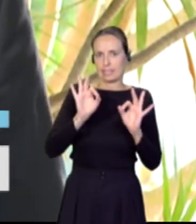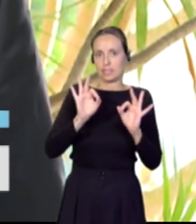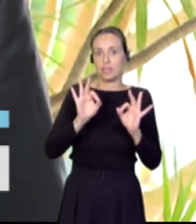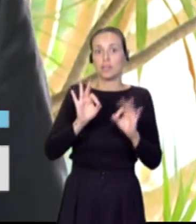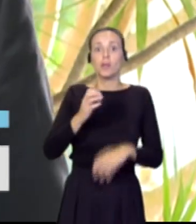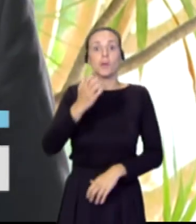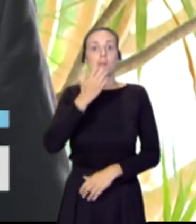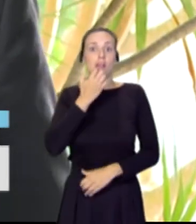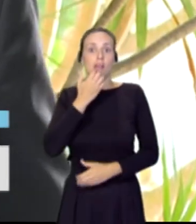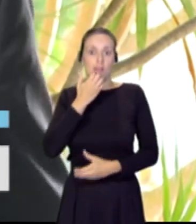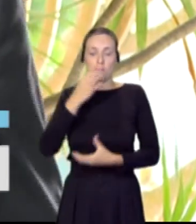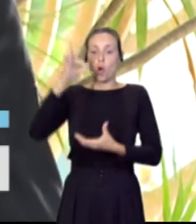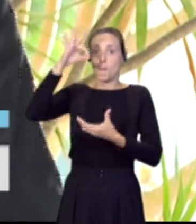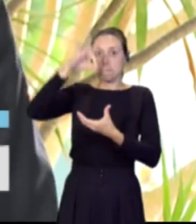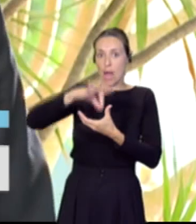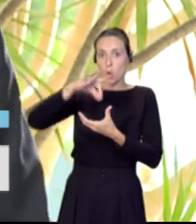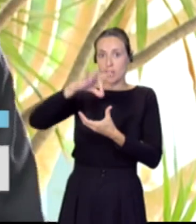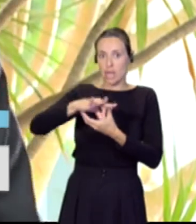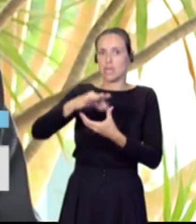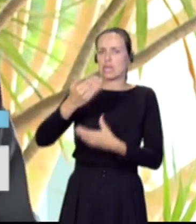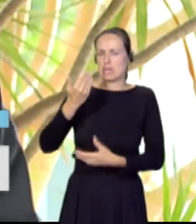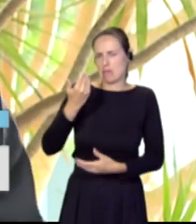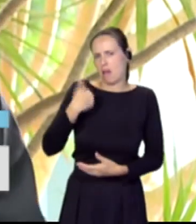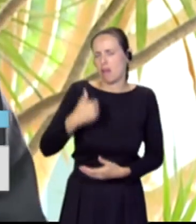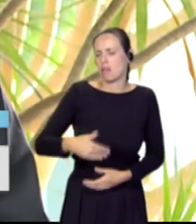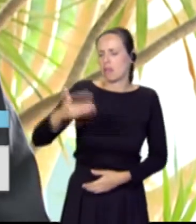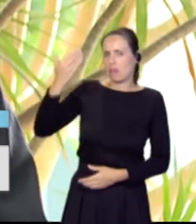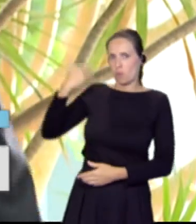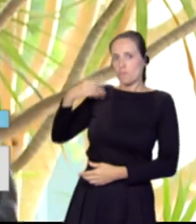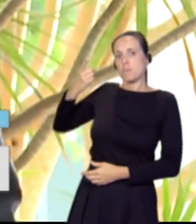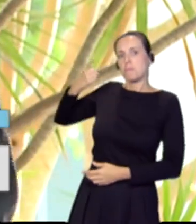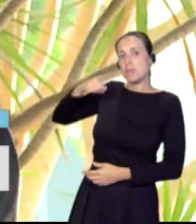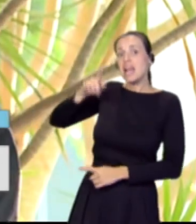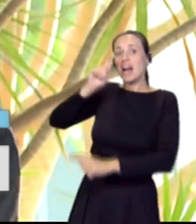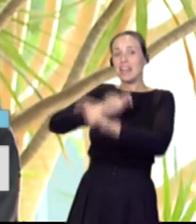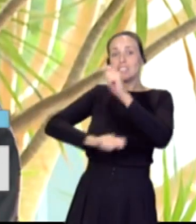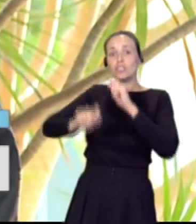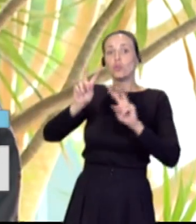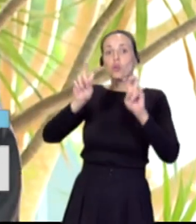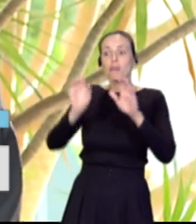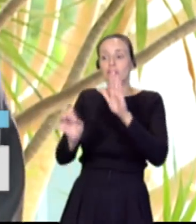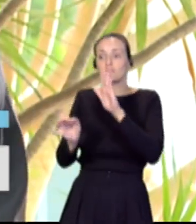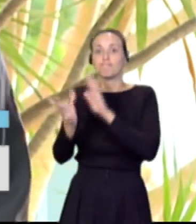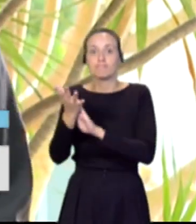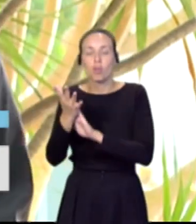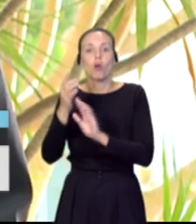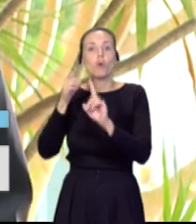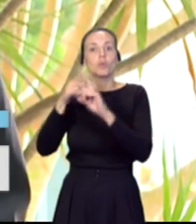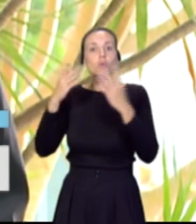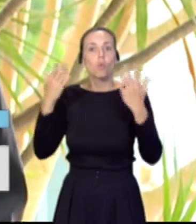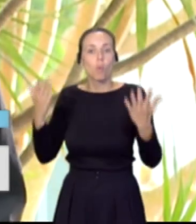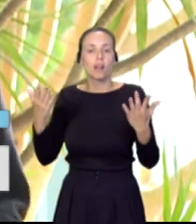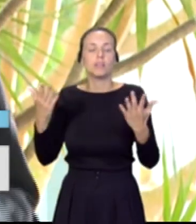Mauritania hemos lanzado ya unos meses una nueva asociación que engloba compromisos en materia de